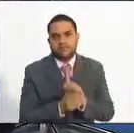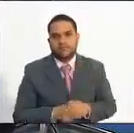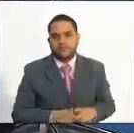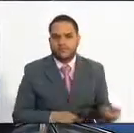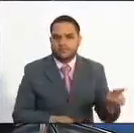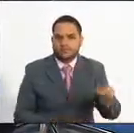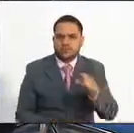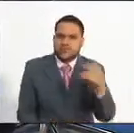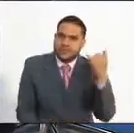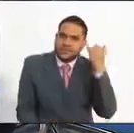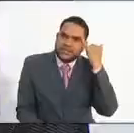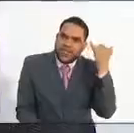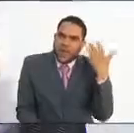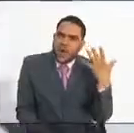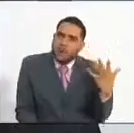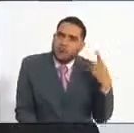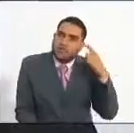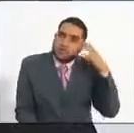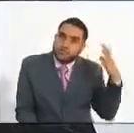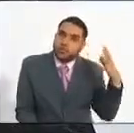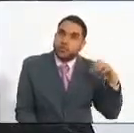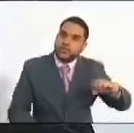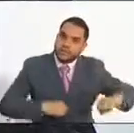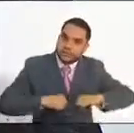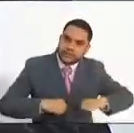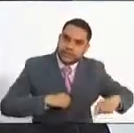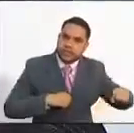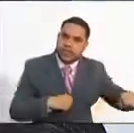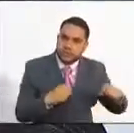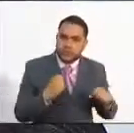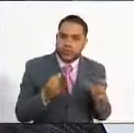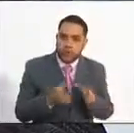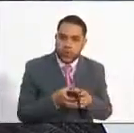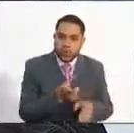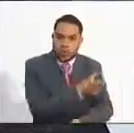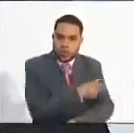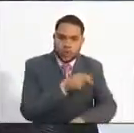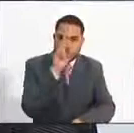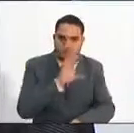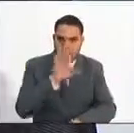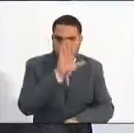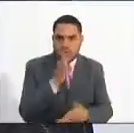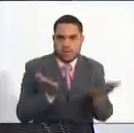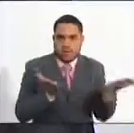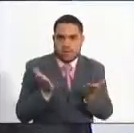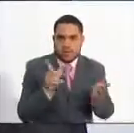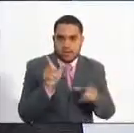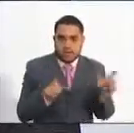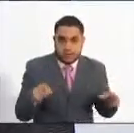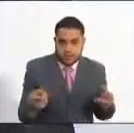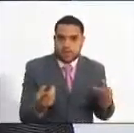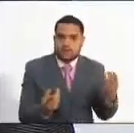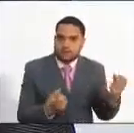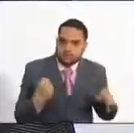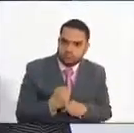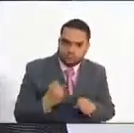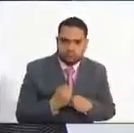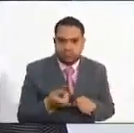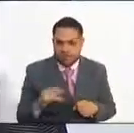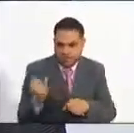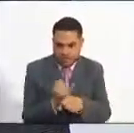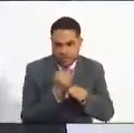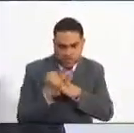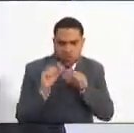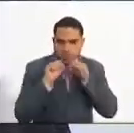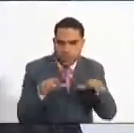hagan una idea de la magnitud y de la actividad permanente con la cual está trabajando la Comisión Nacional de Servicio Civil y todas las instituciones públicas para proveer sus